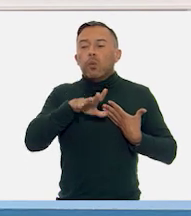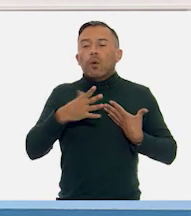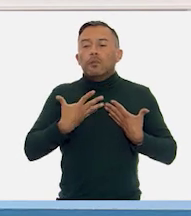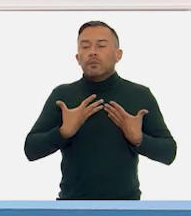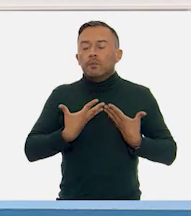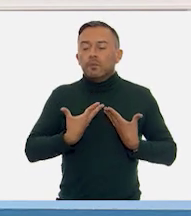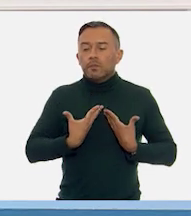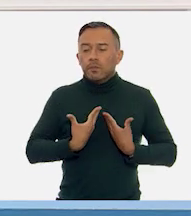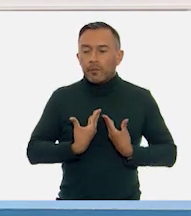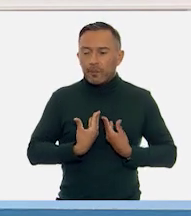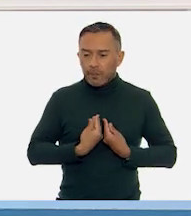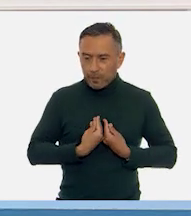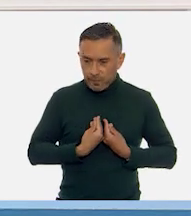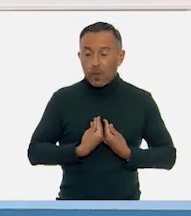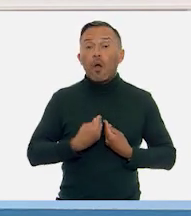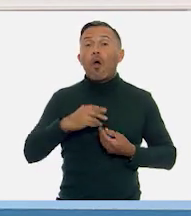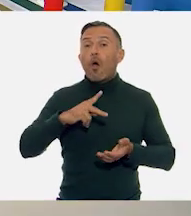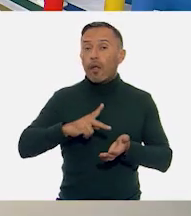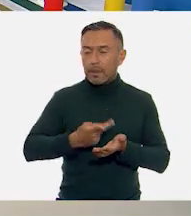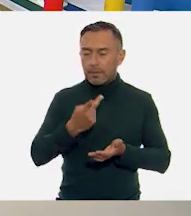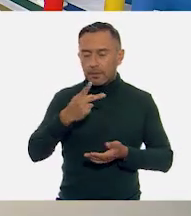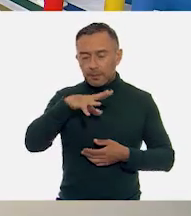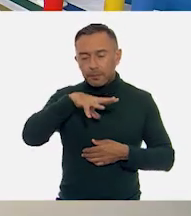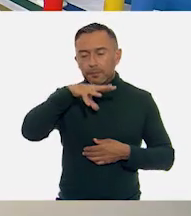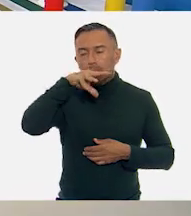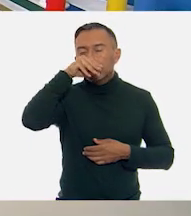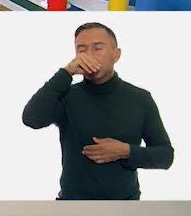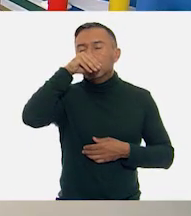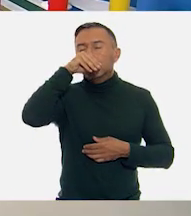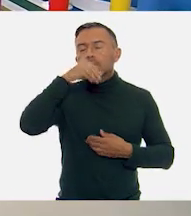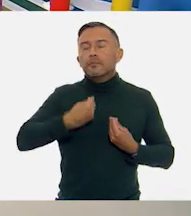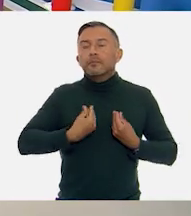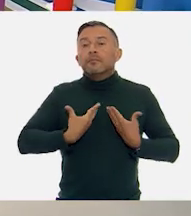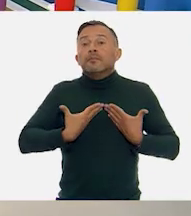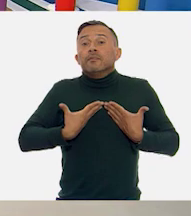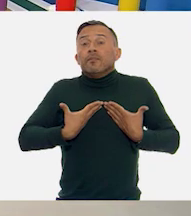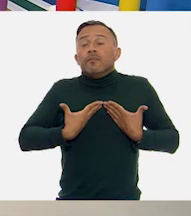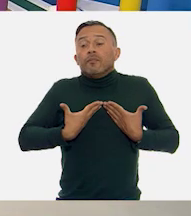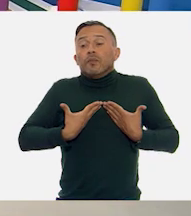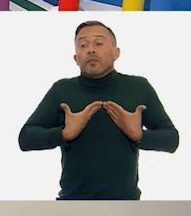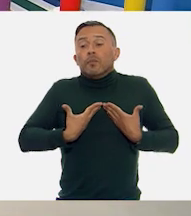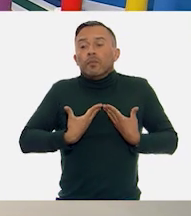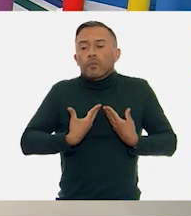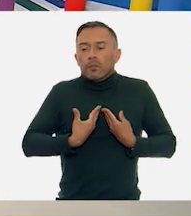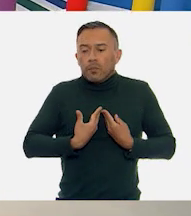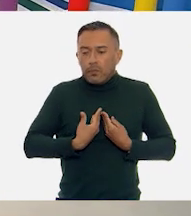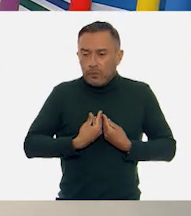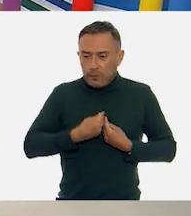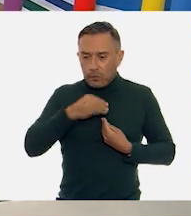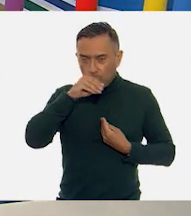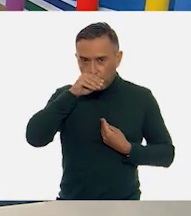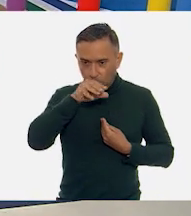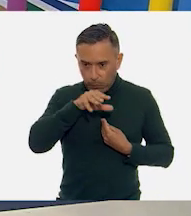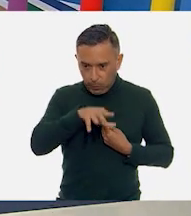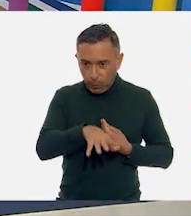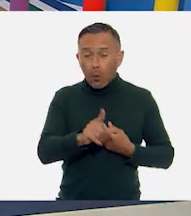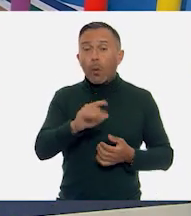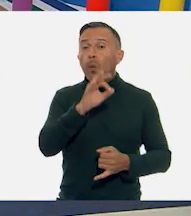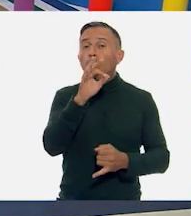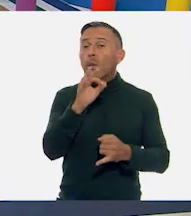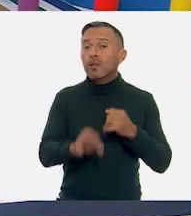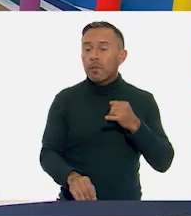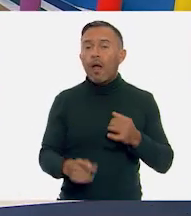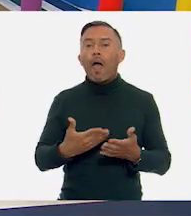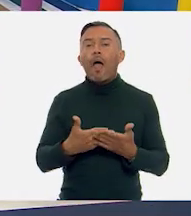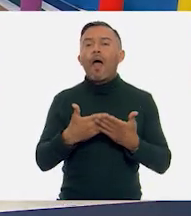Y una vez más, respiramos. Sacamos el aire. Una última vez, pero ahora vamos a contener